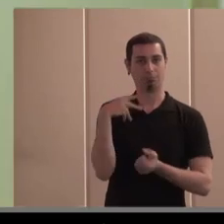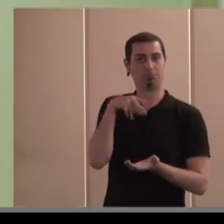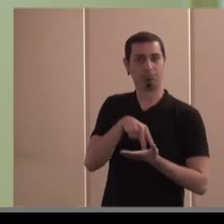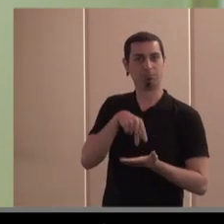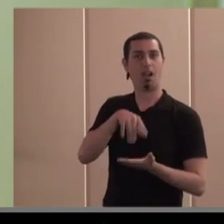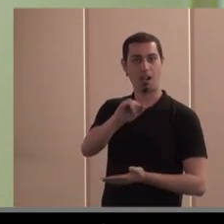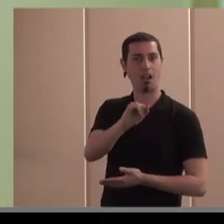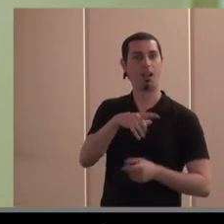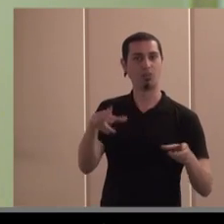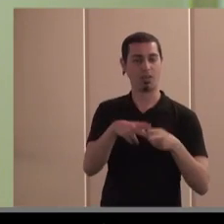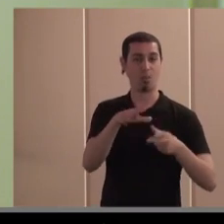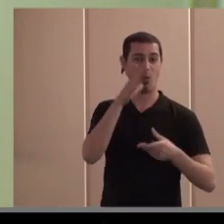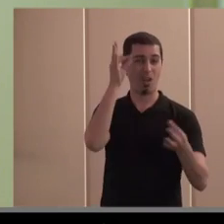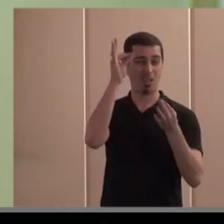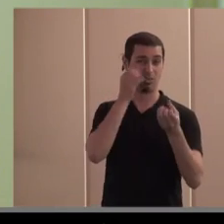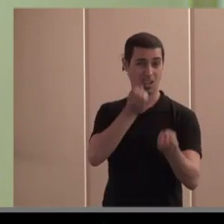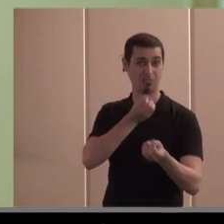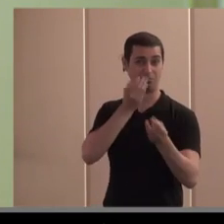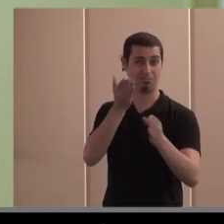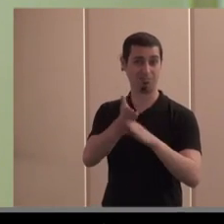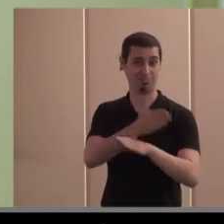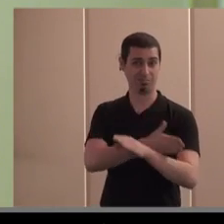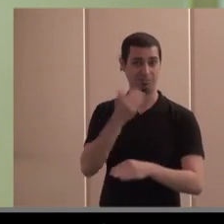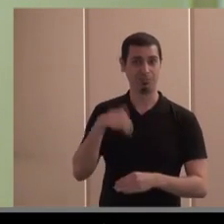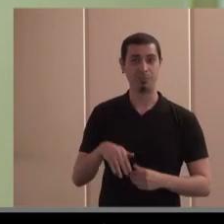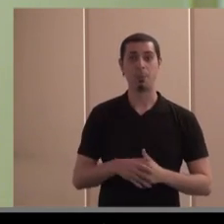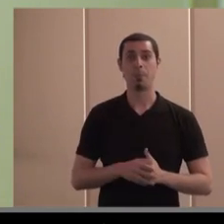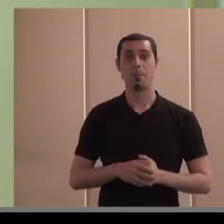sociedad con los datos que os acabo de facilitar.